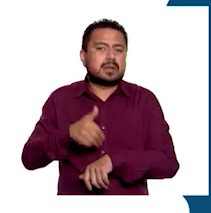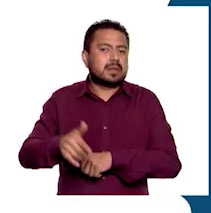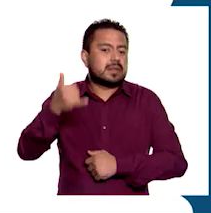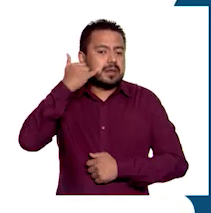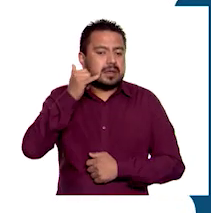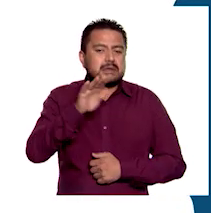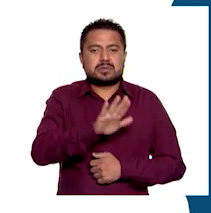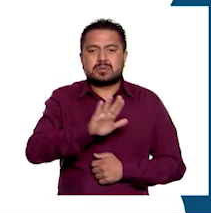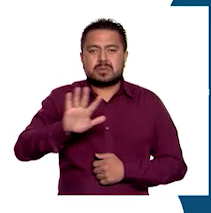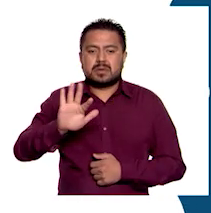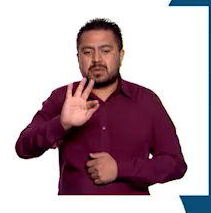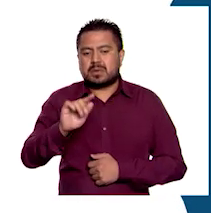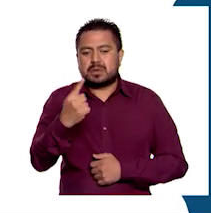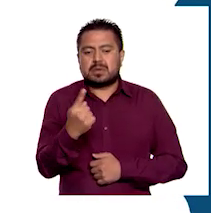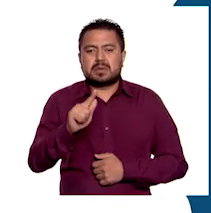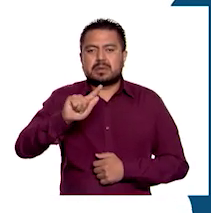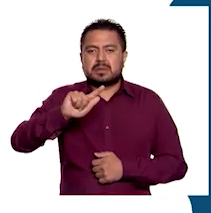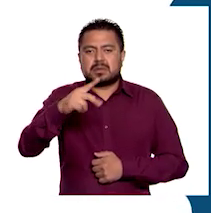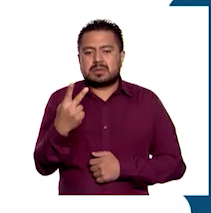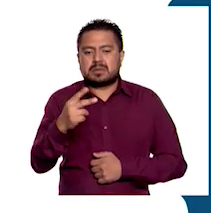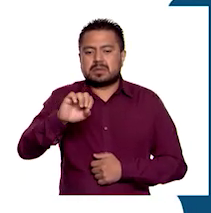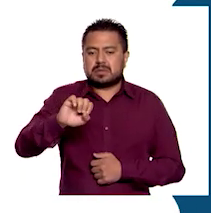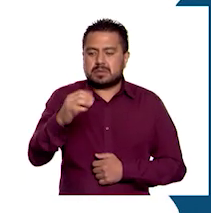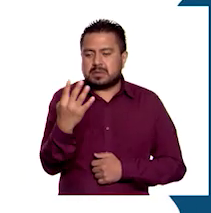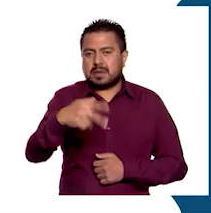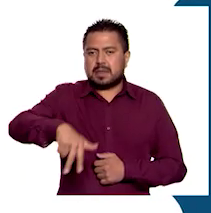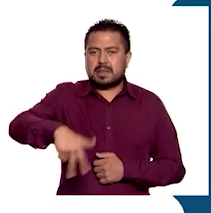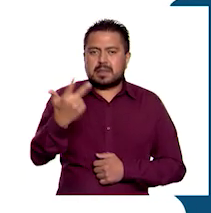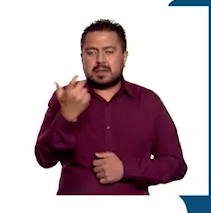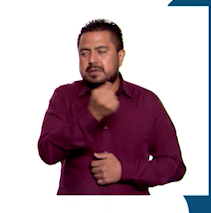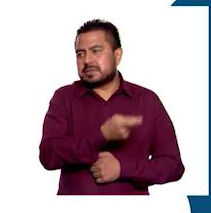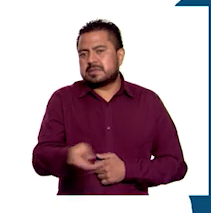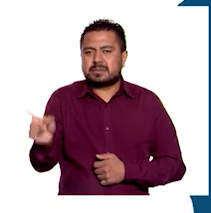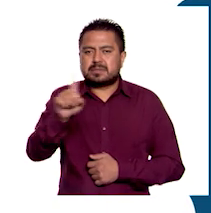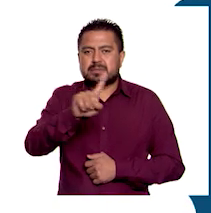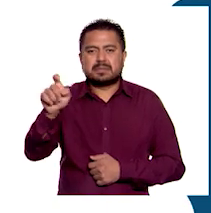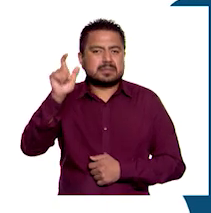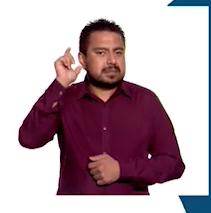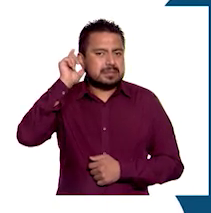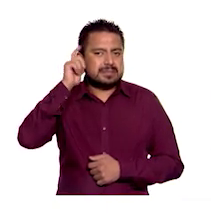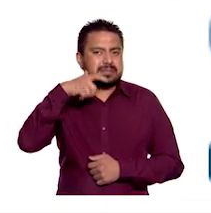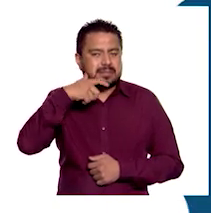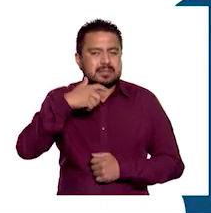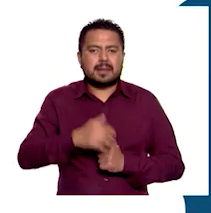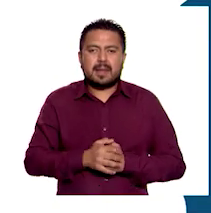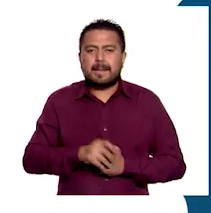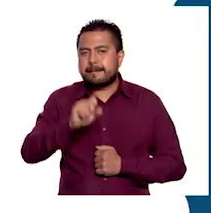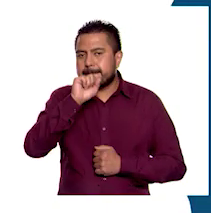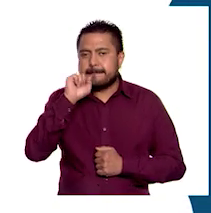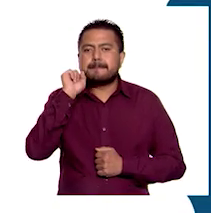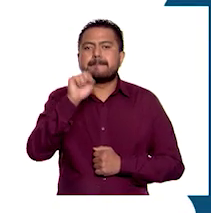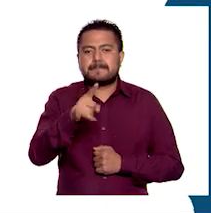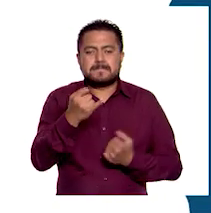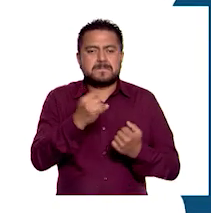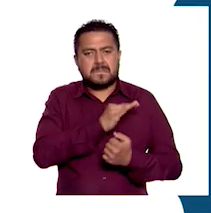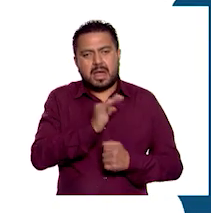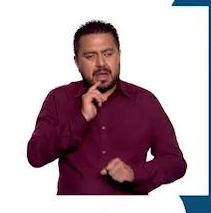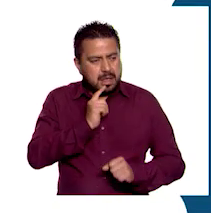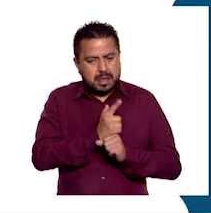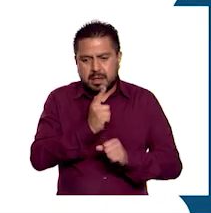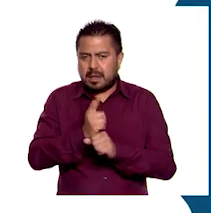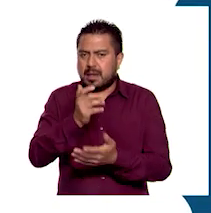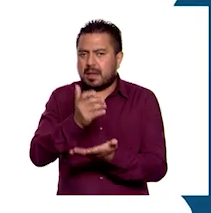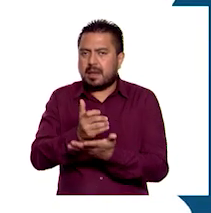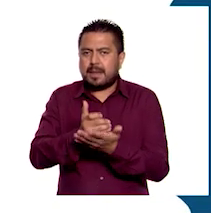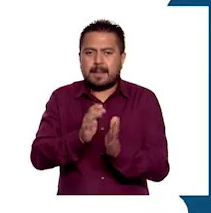5541-720413, con 100 líneas. También puedes encontrar los